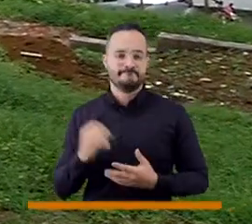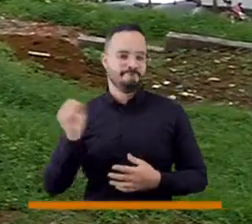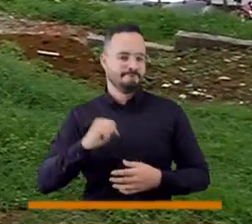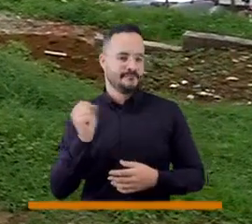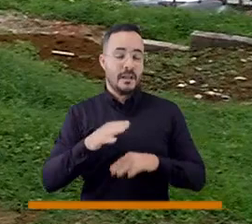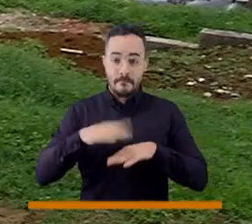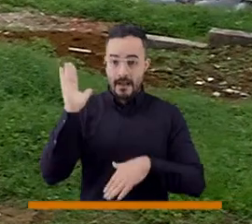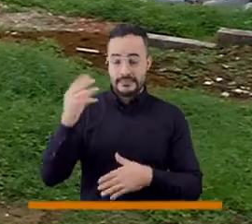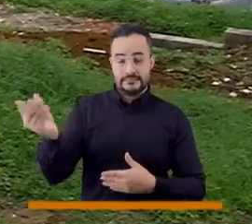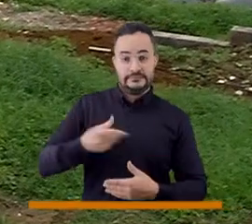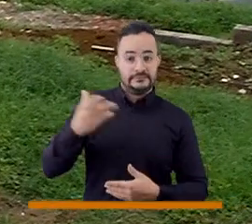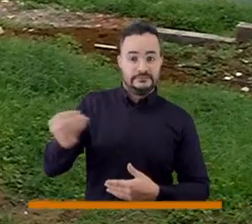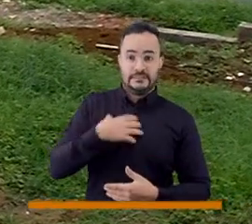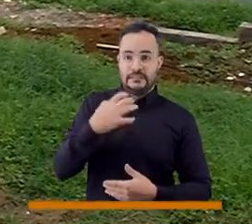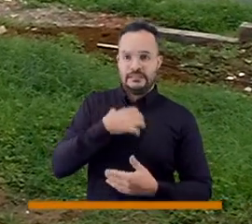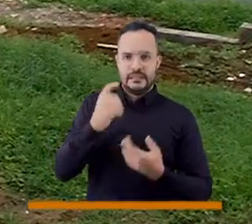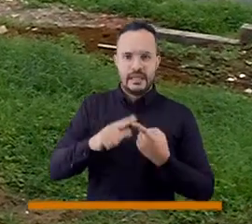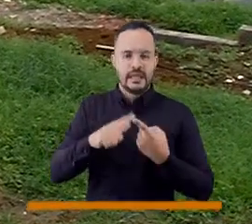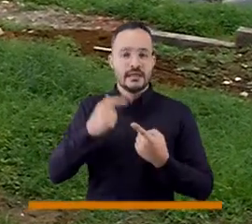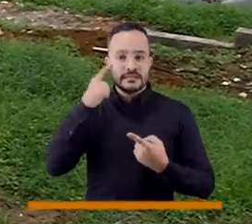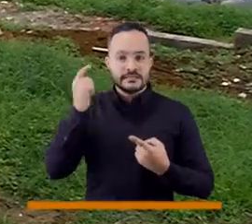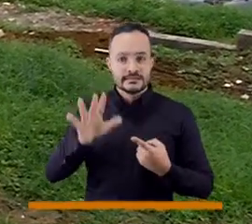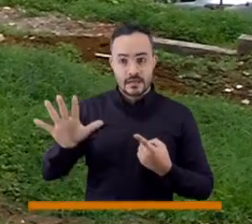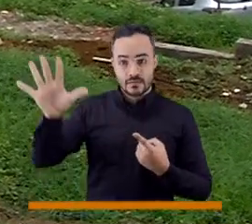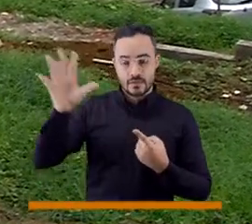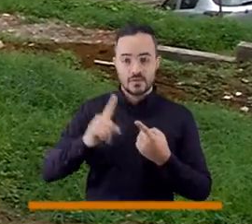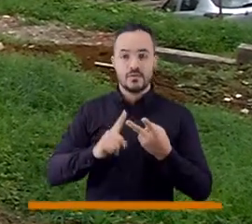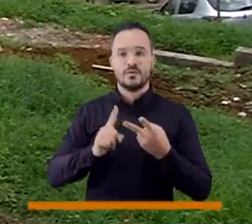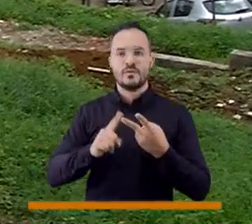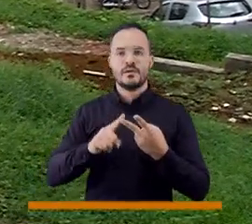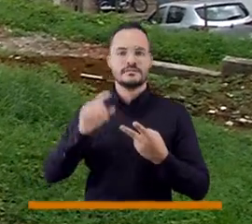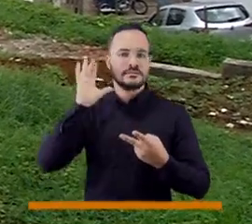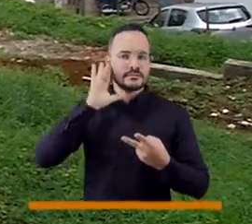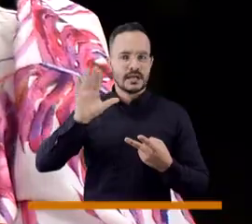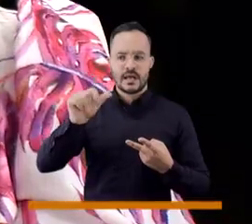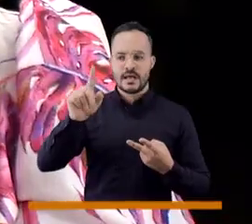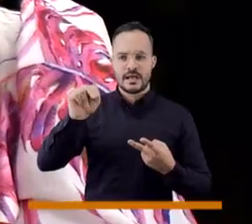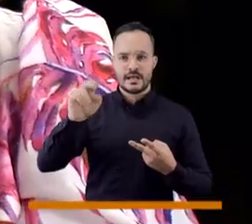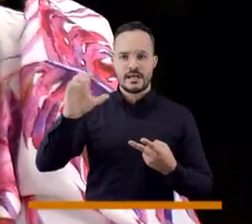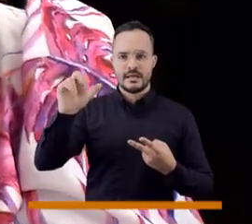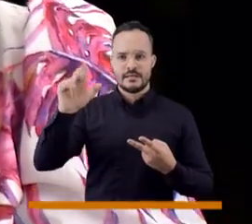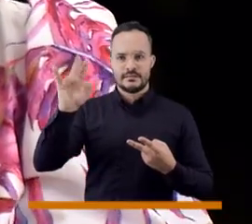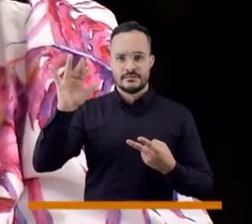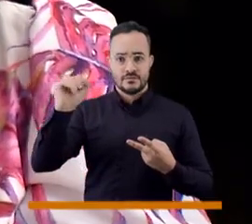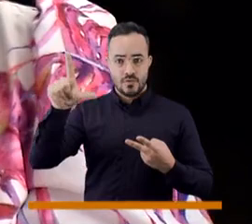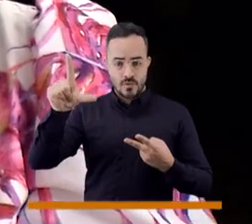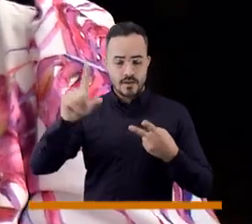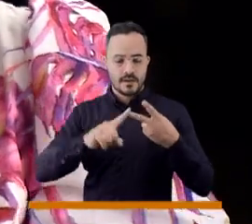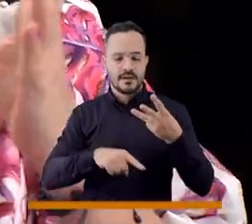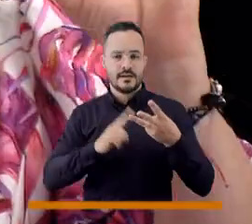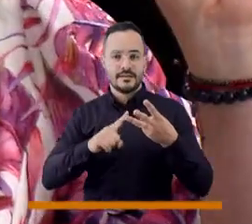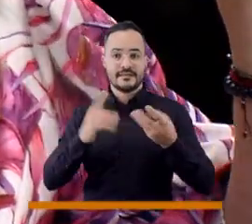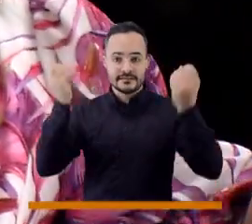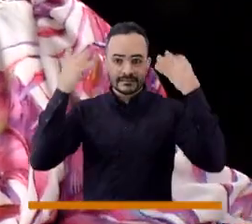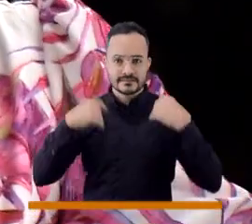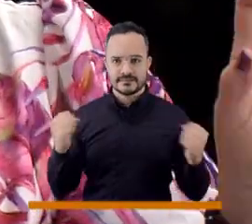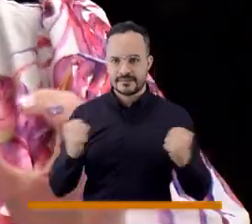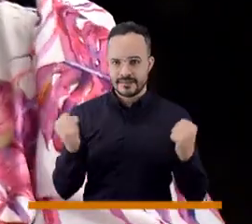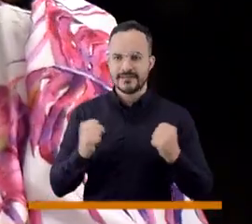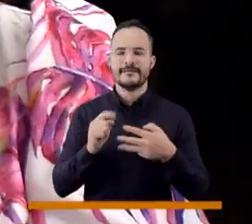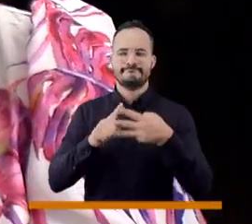Todos, en todos los corregimientos. Los que más quejas hemos recibido son San Antonio de Prado, San Cristóbal